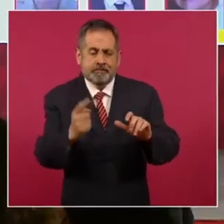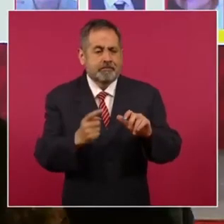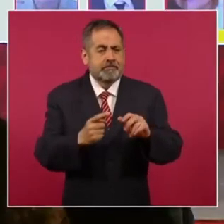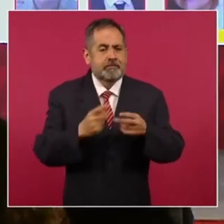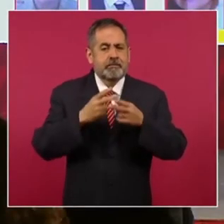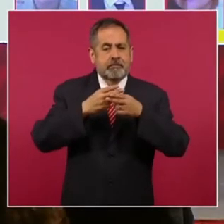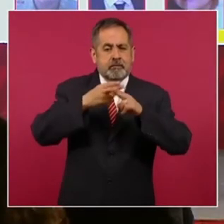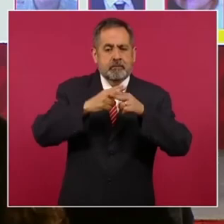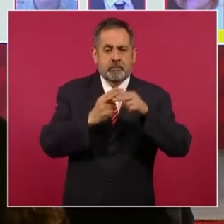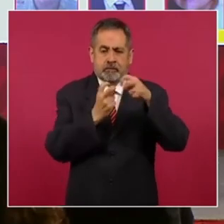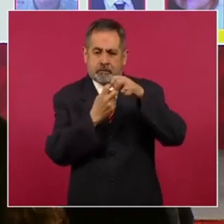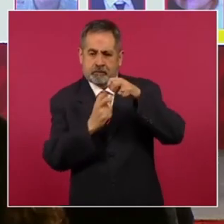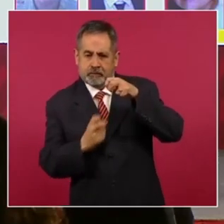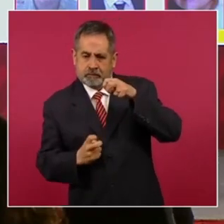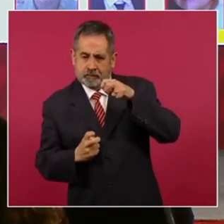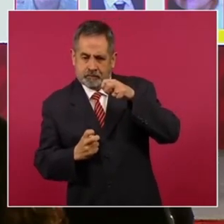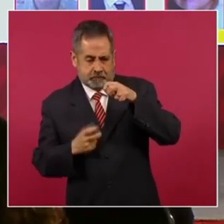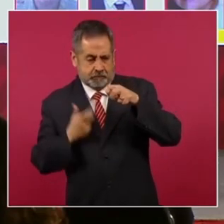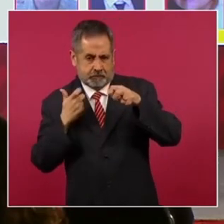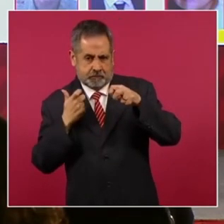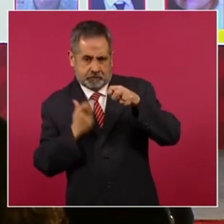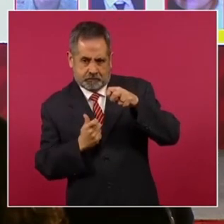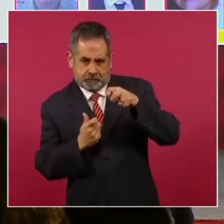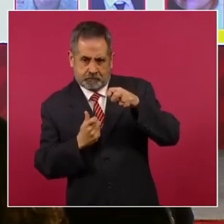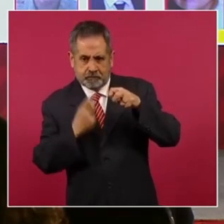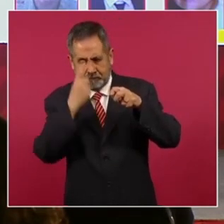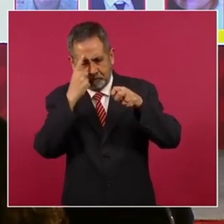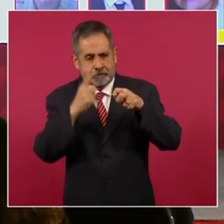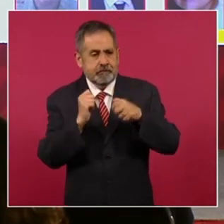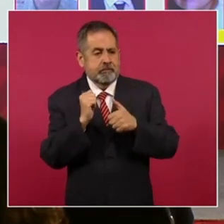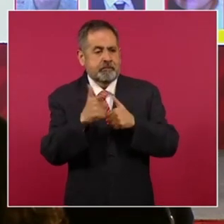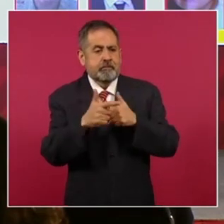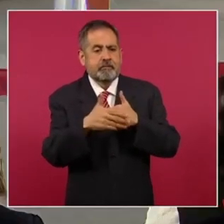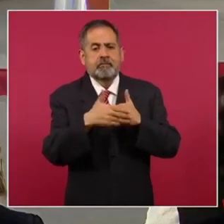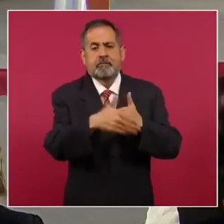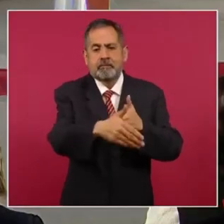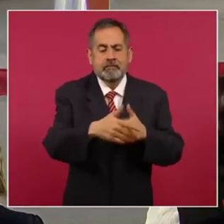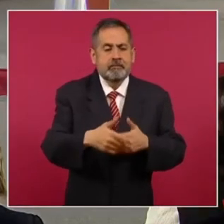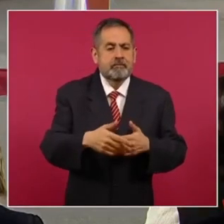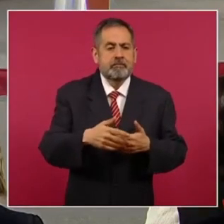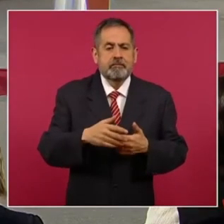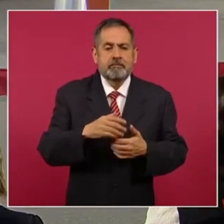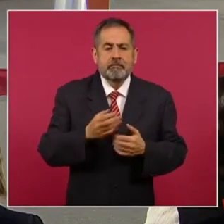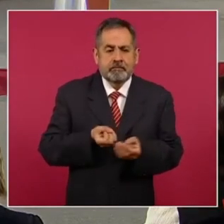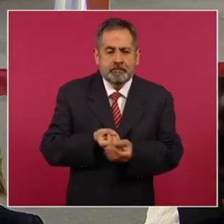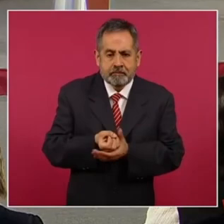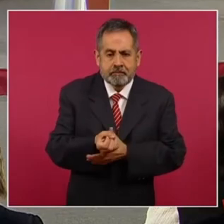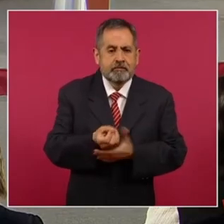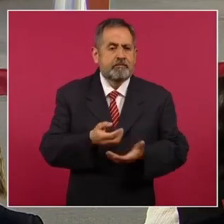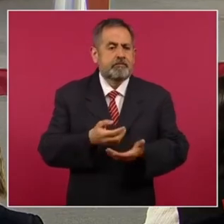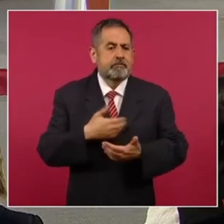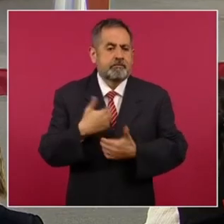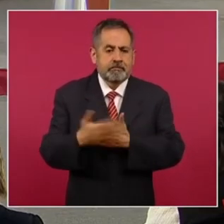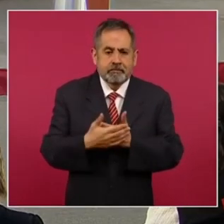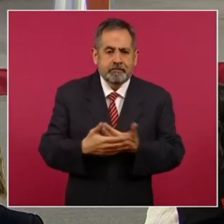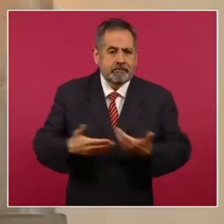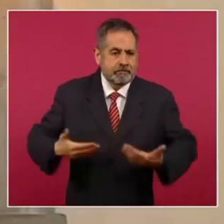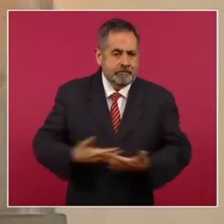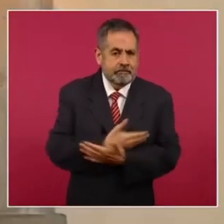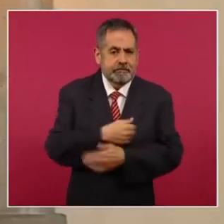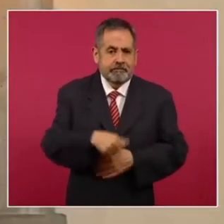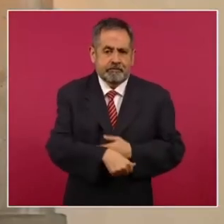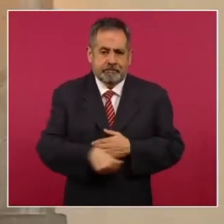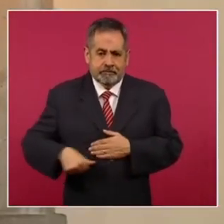en su mayoría proveniente de cesáreas o partos, que se efectuaron en cuatro hospitales privados